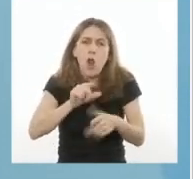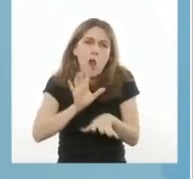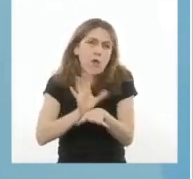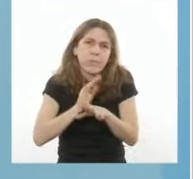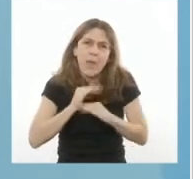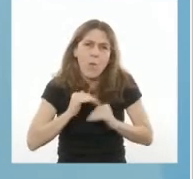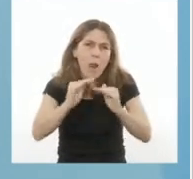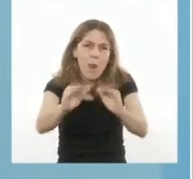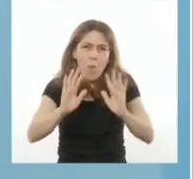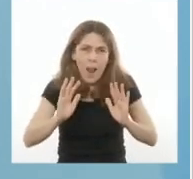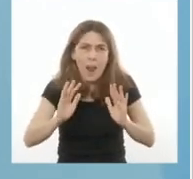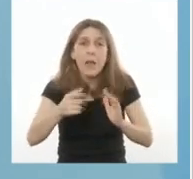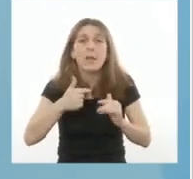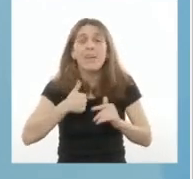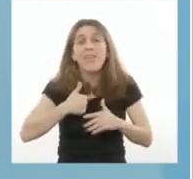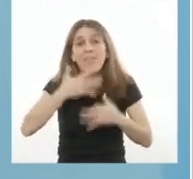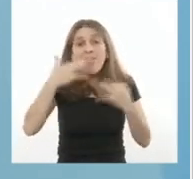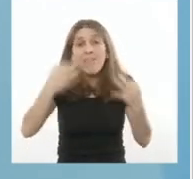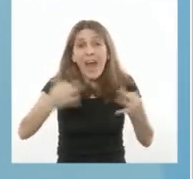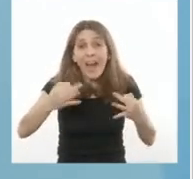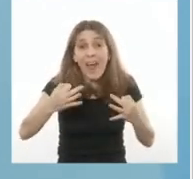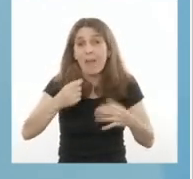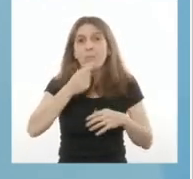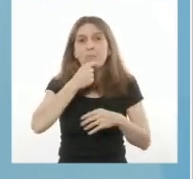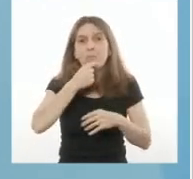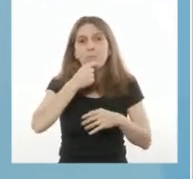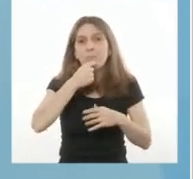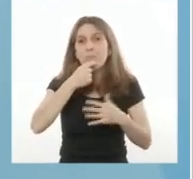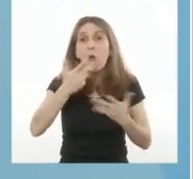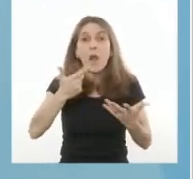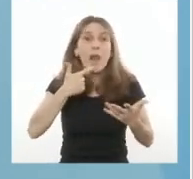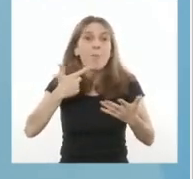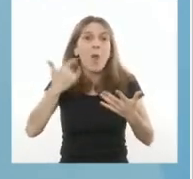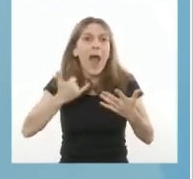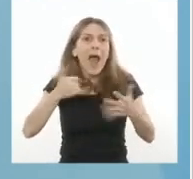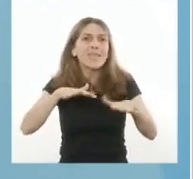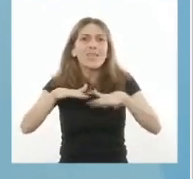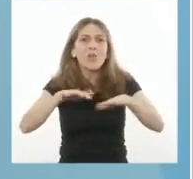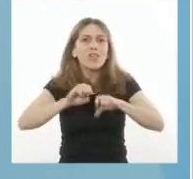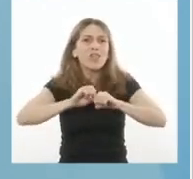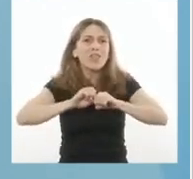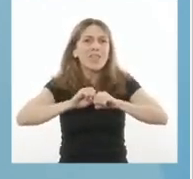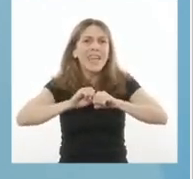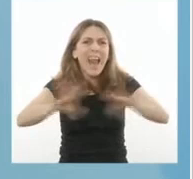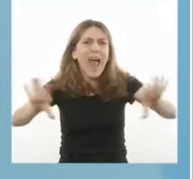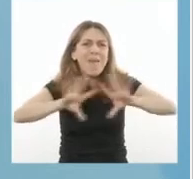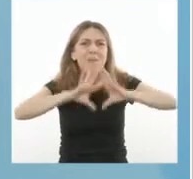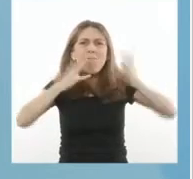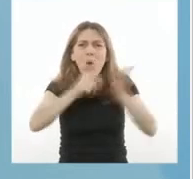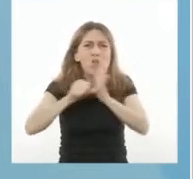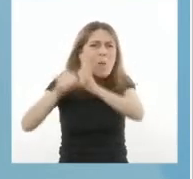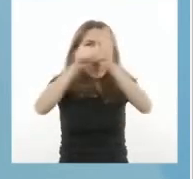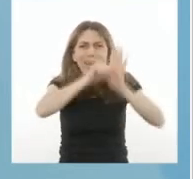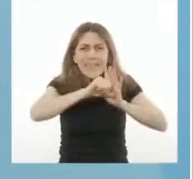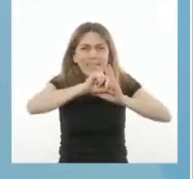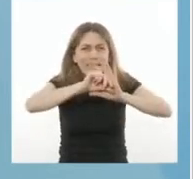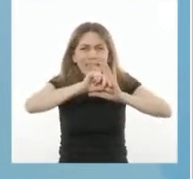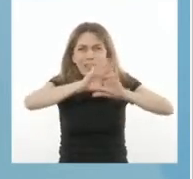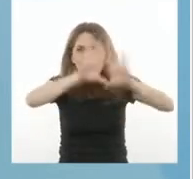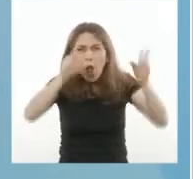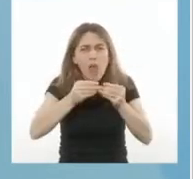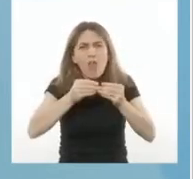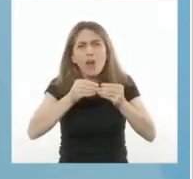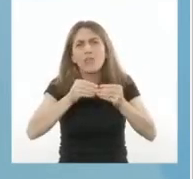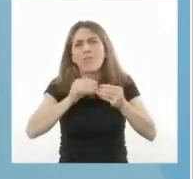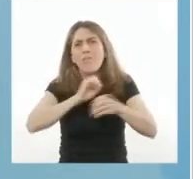La verdad es que cuando sucede una desgracia global como la pandemia, solo podemos